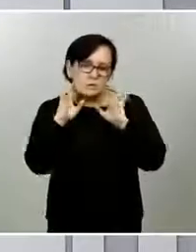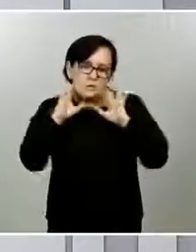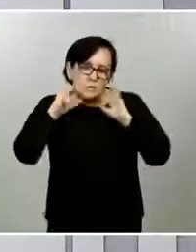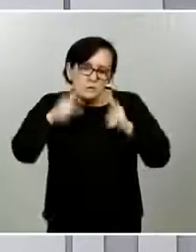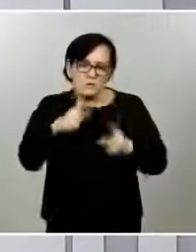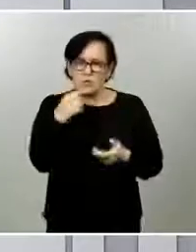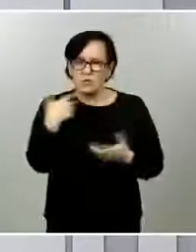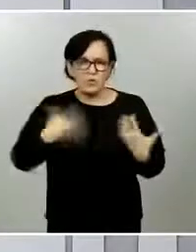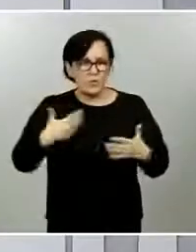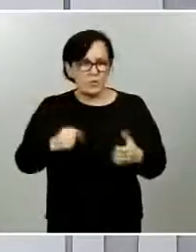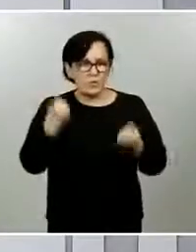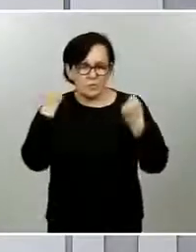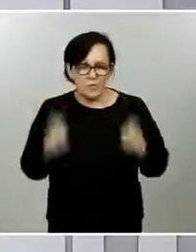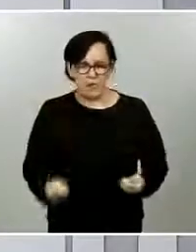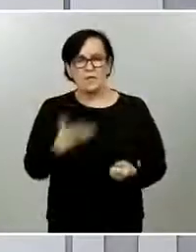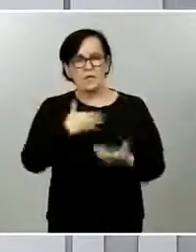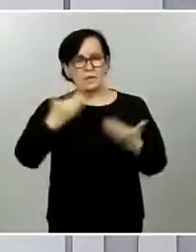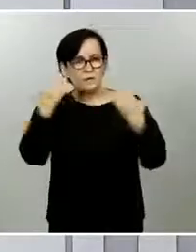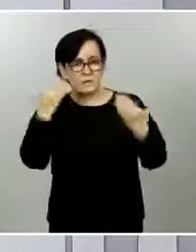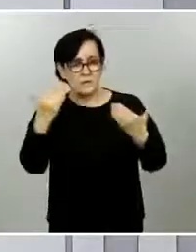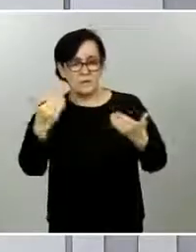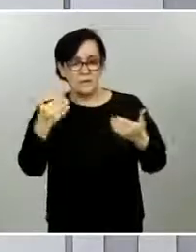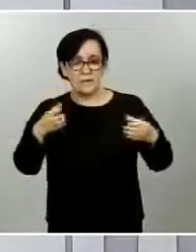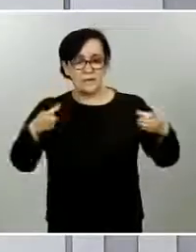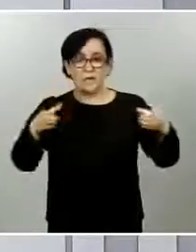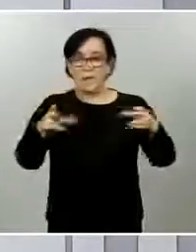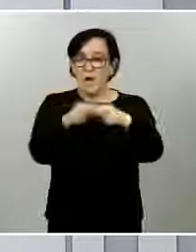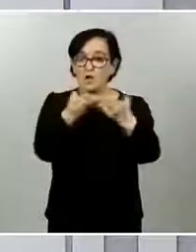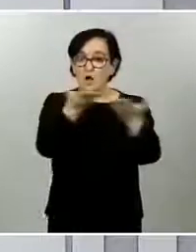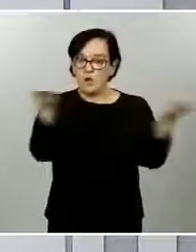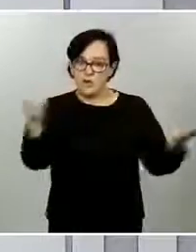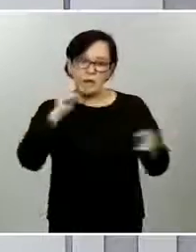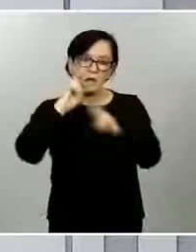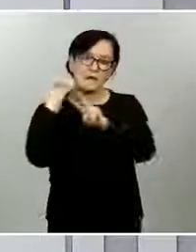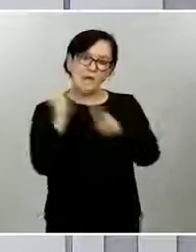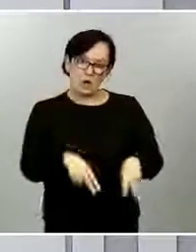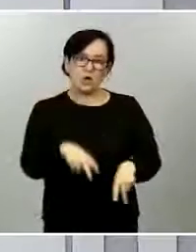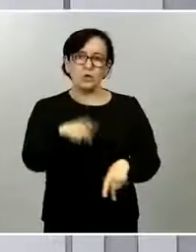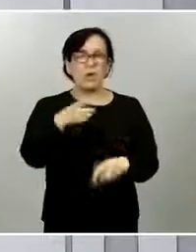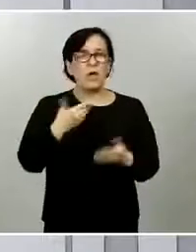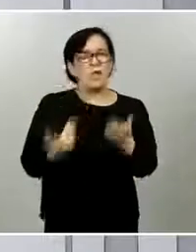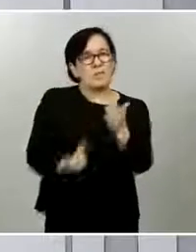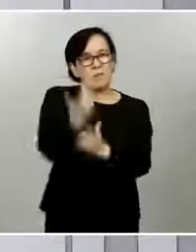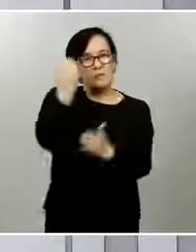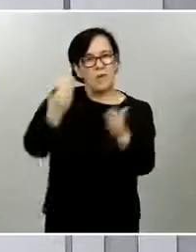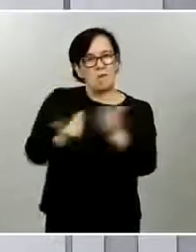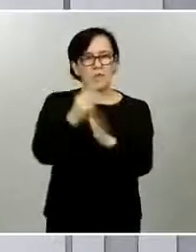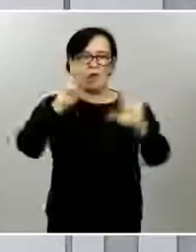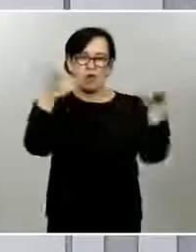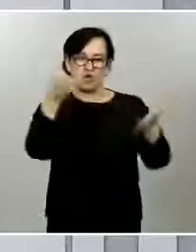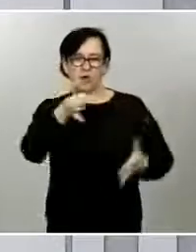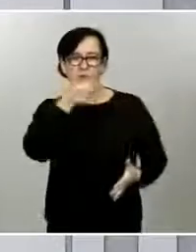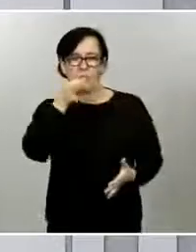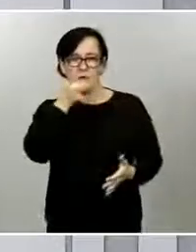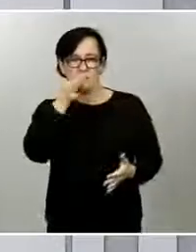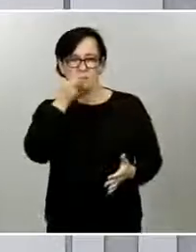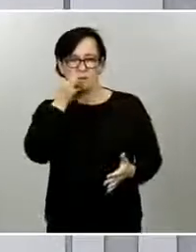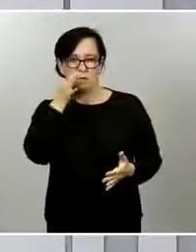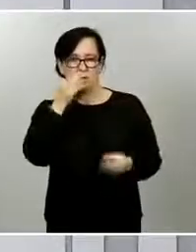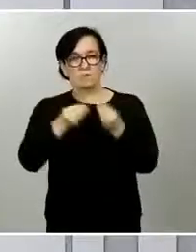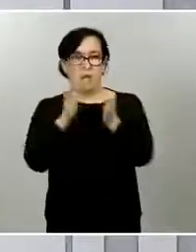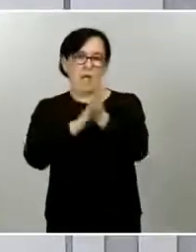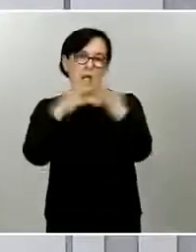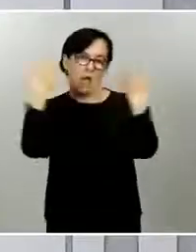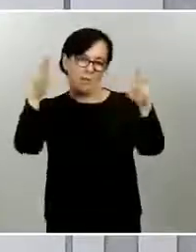También ha sido día complicado para el conjunto de los profesionales sanitarios con ese esfuerzo titánico que hemos agradecido